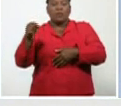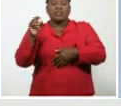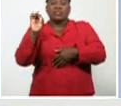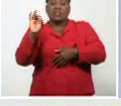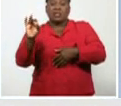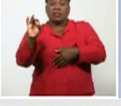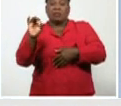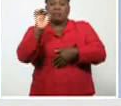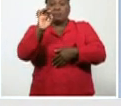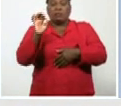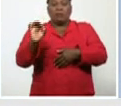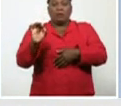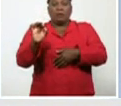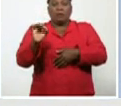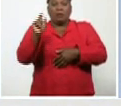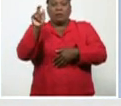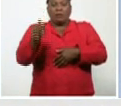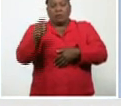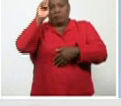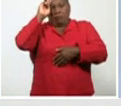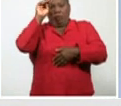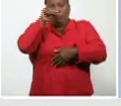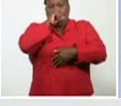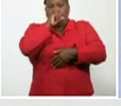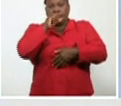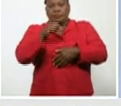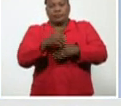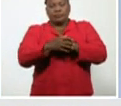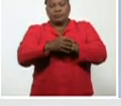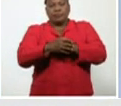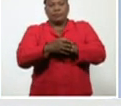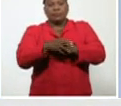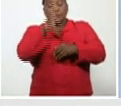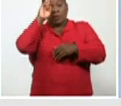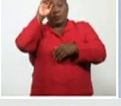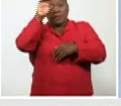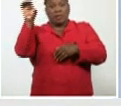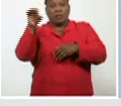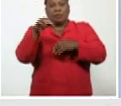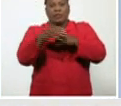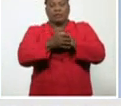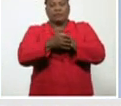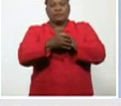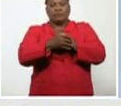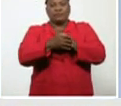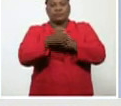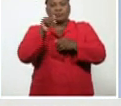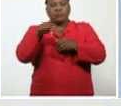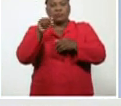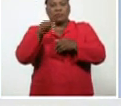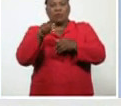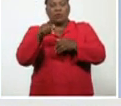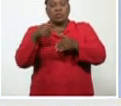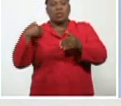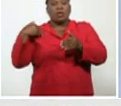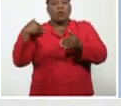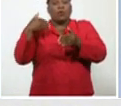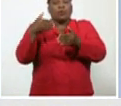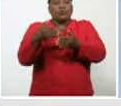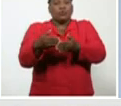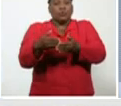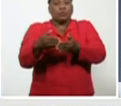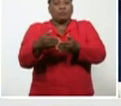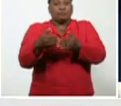confirmados, que están ingresados, en nuestros hospitales, el día de hoy, pues tienen una evolución clínica